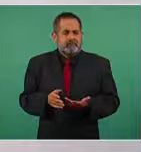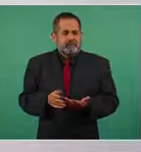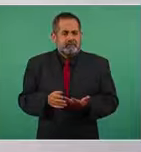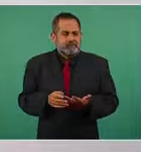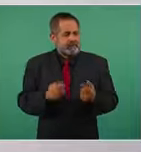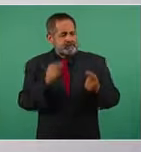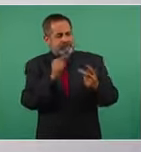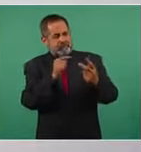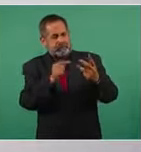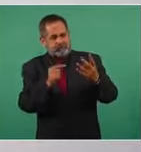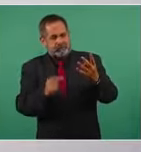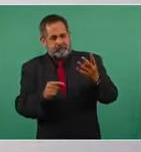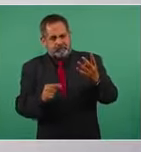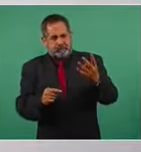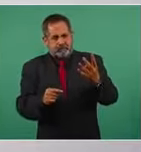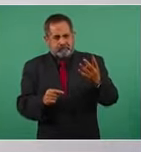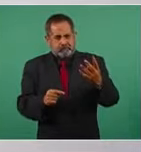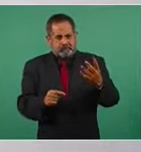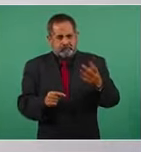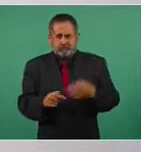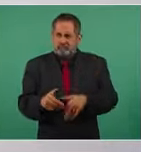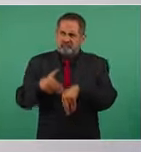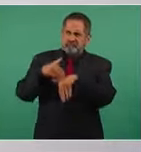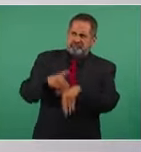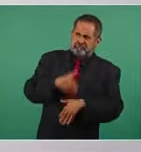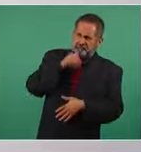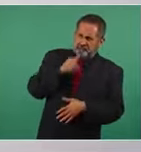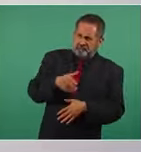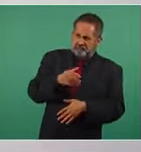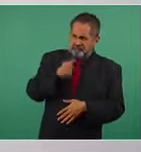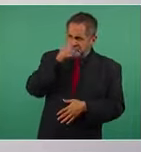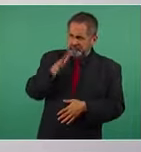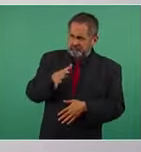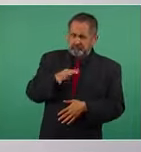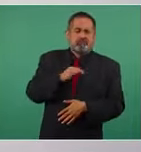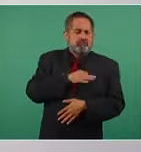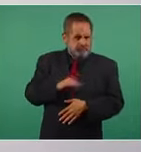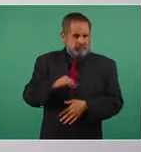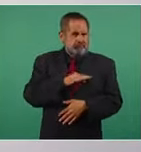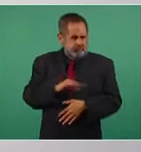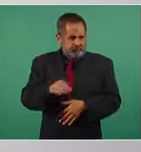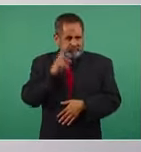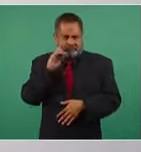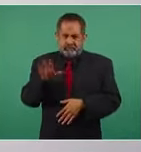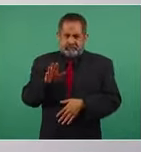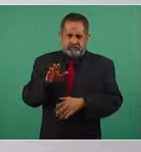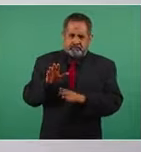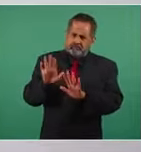acciones de desobediencia civil se pueden aplicar en contra de las autoridades,